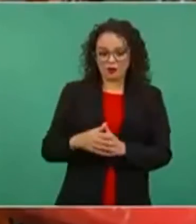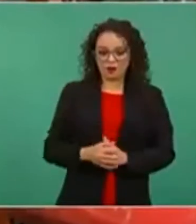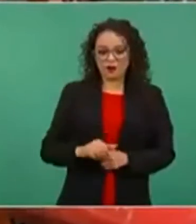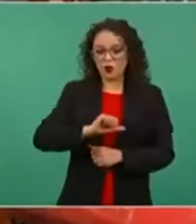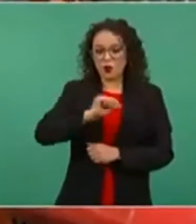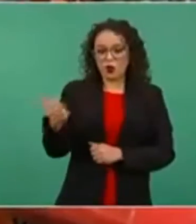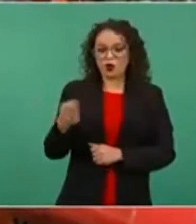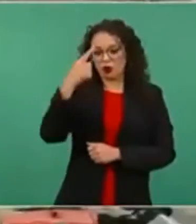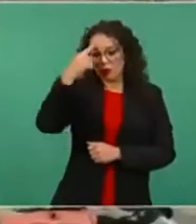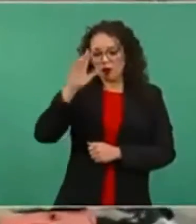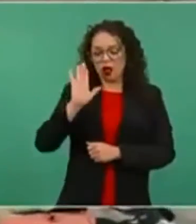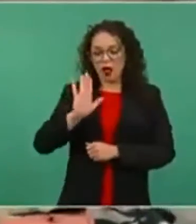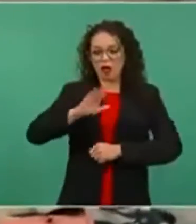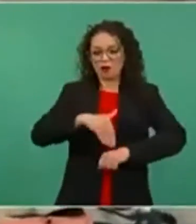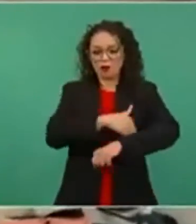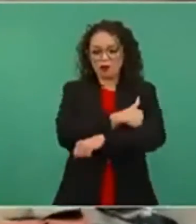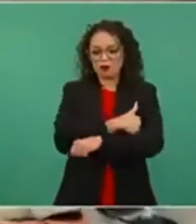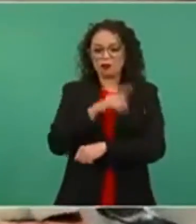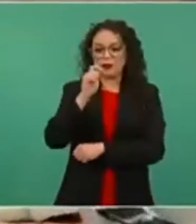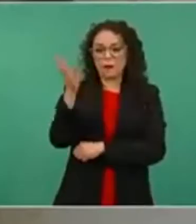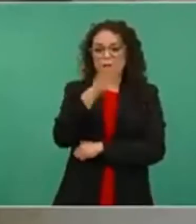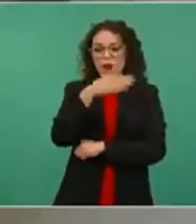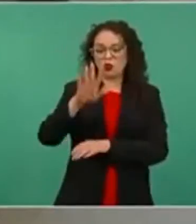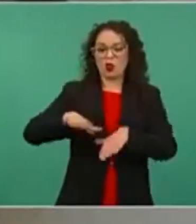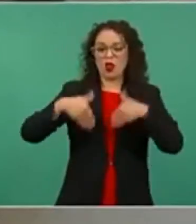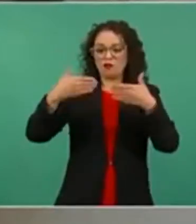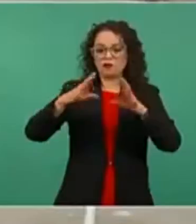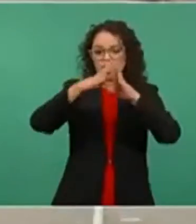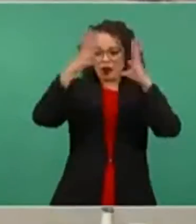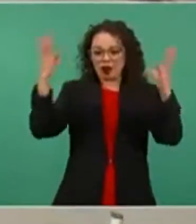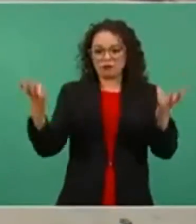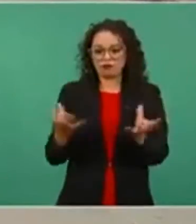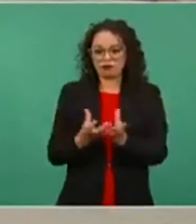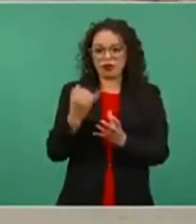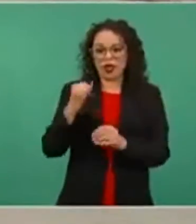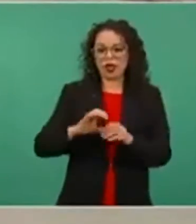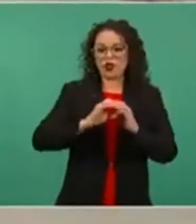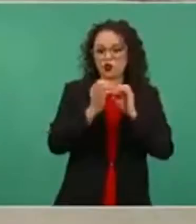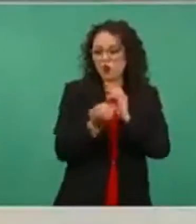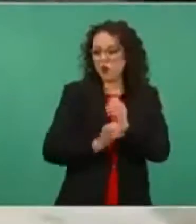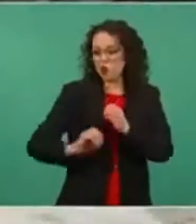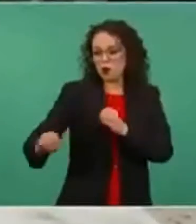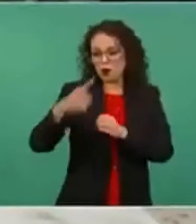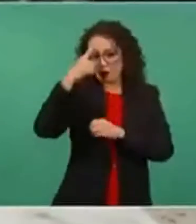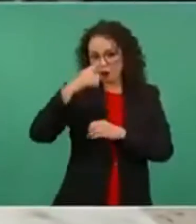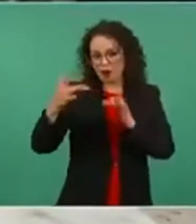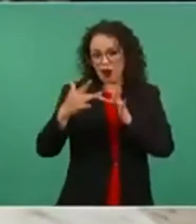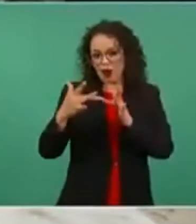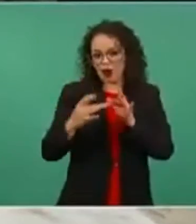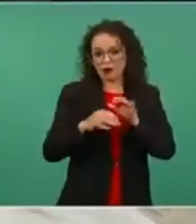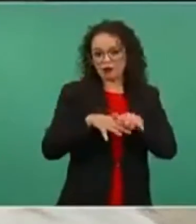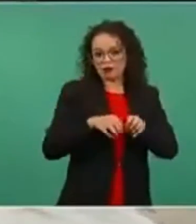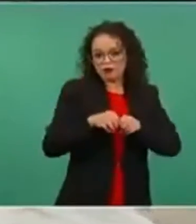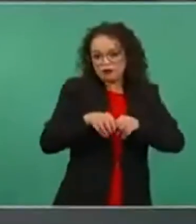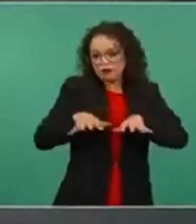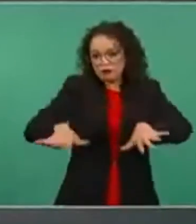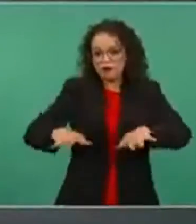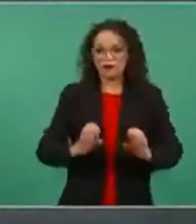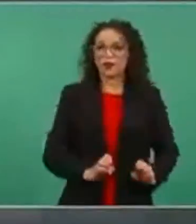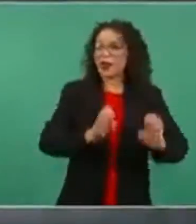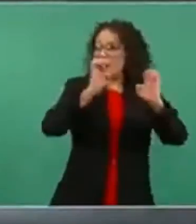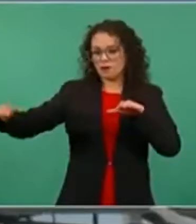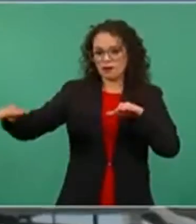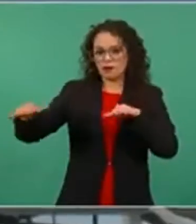conocer además los avances obtenidos al corte del 15 de octubre en donde se destacan los trabajos en una de las subestaciones que está